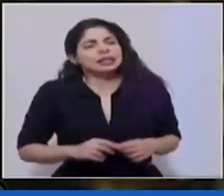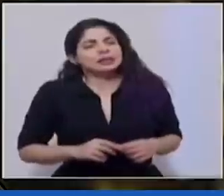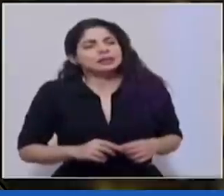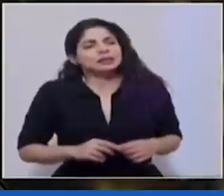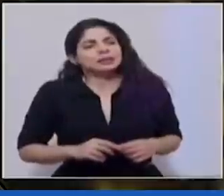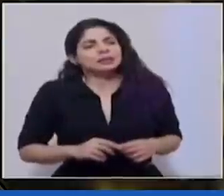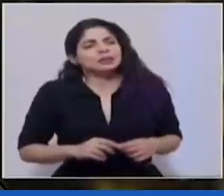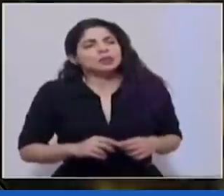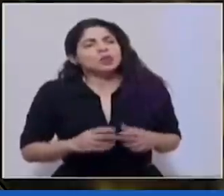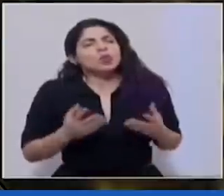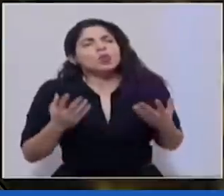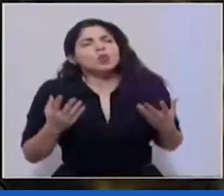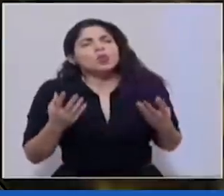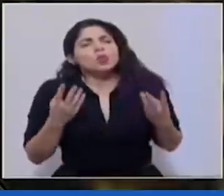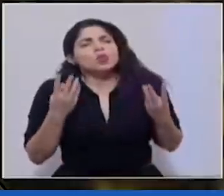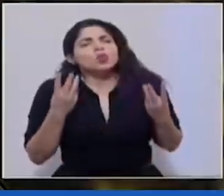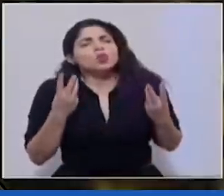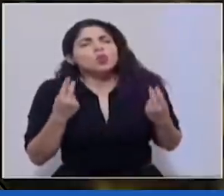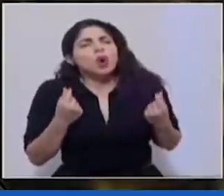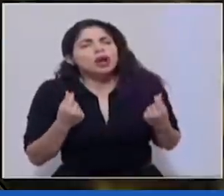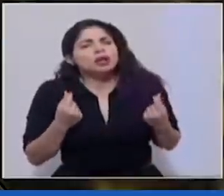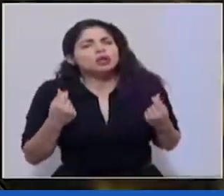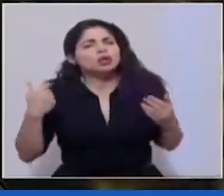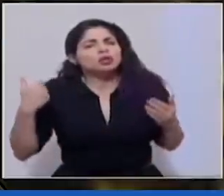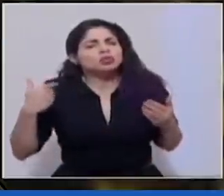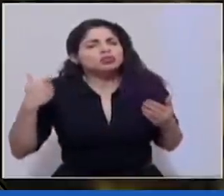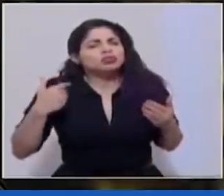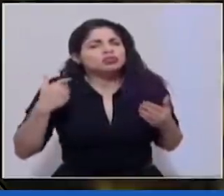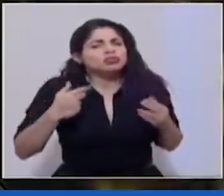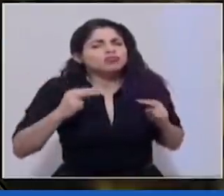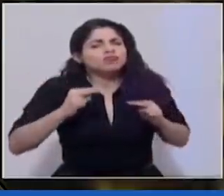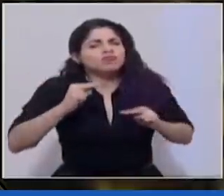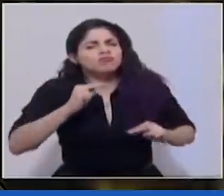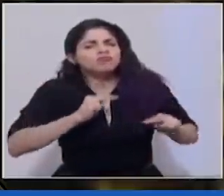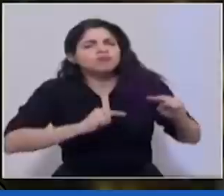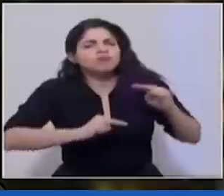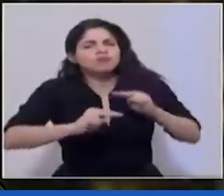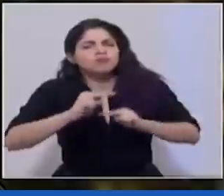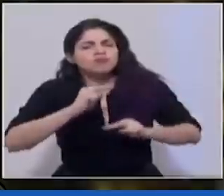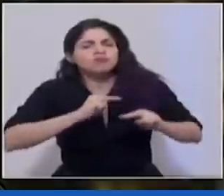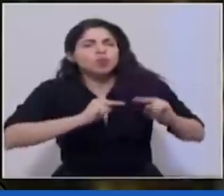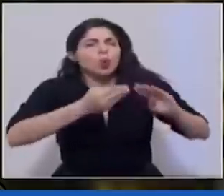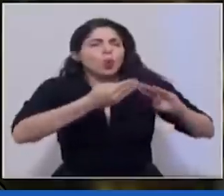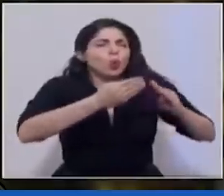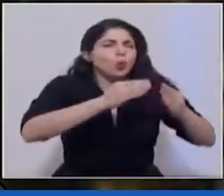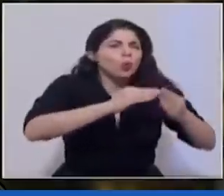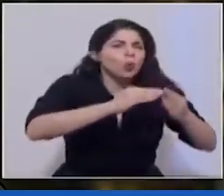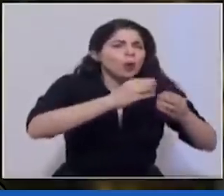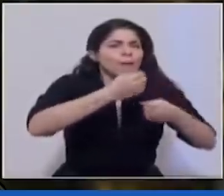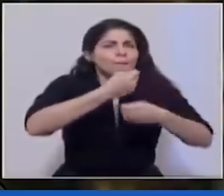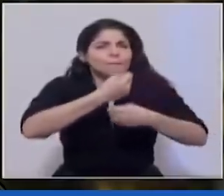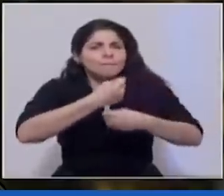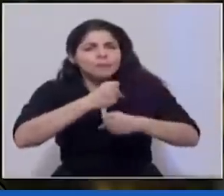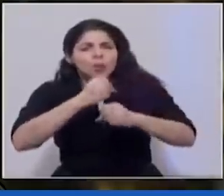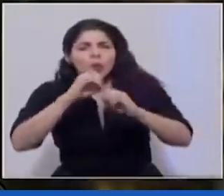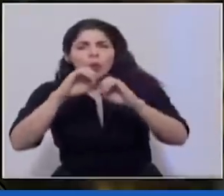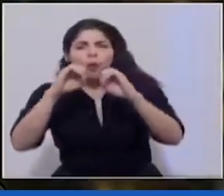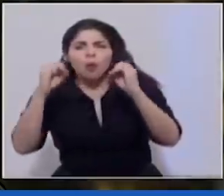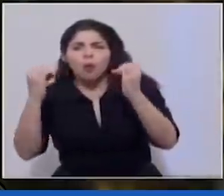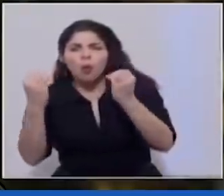con cuánta negociación con sectores comunales municipales y otras organizaciones